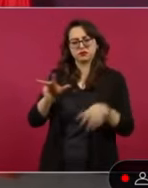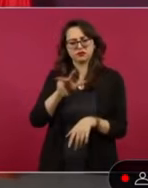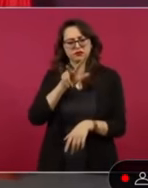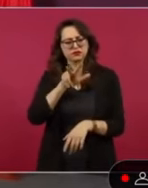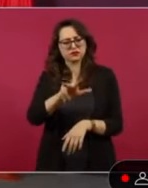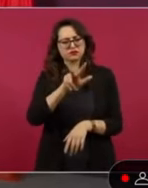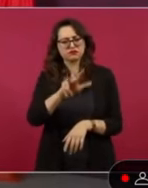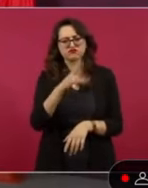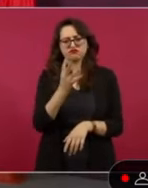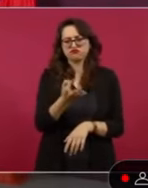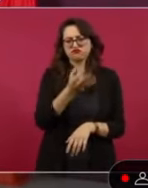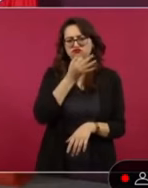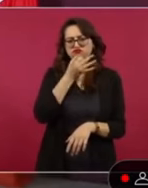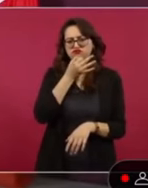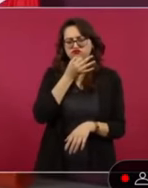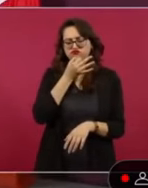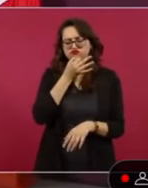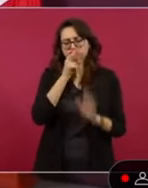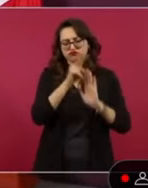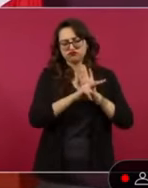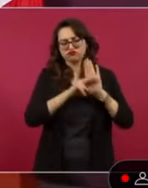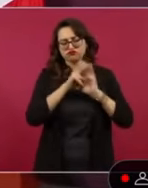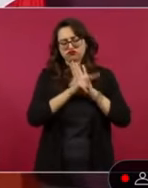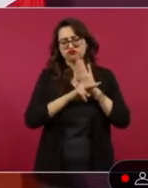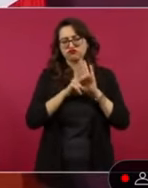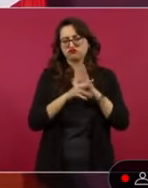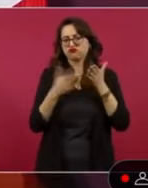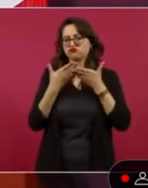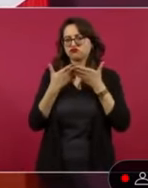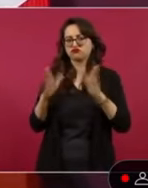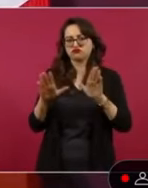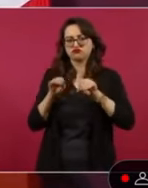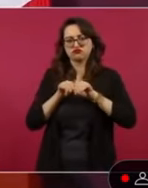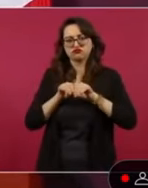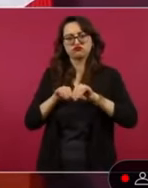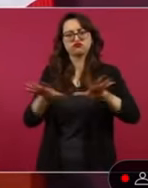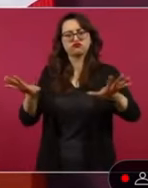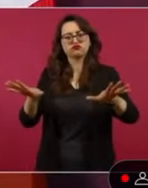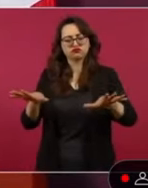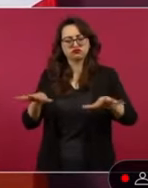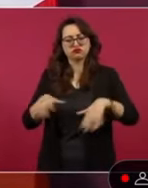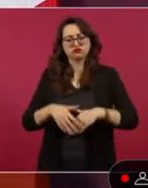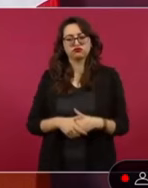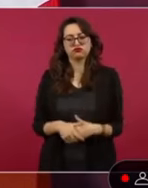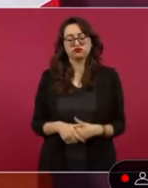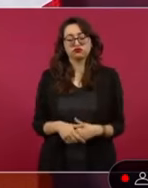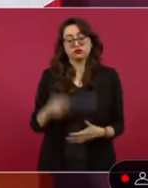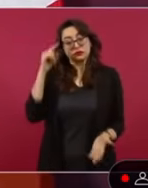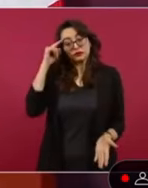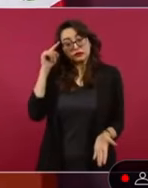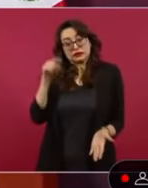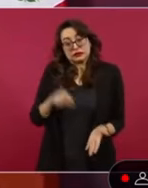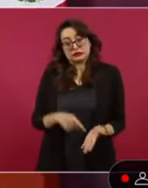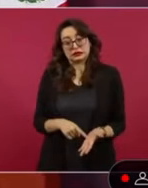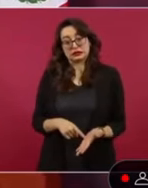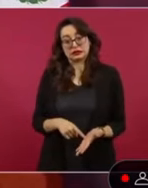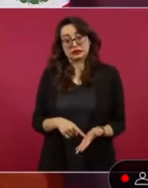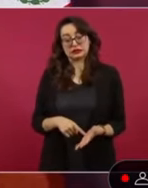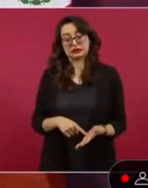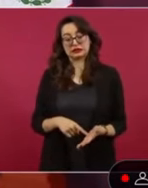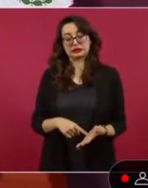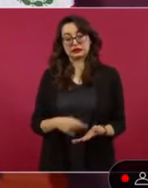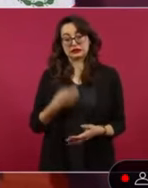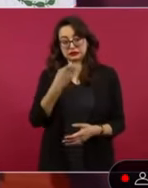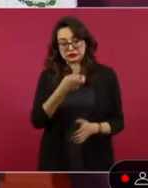minutos que se hizo público, nosotros lo que creemos es que ese video